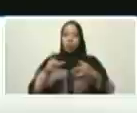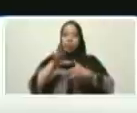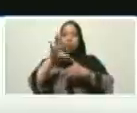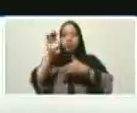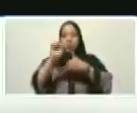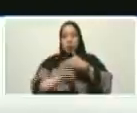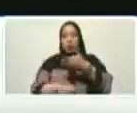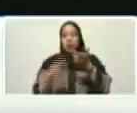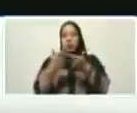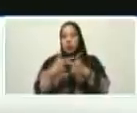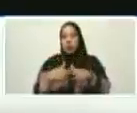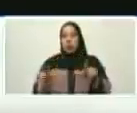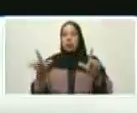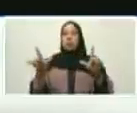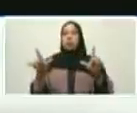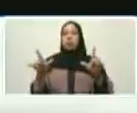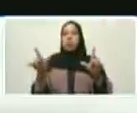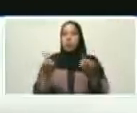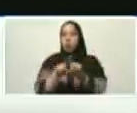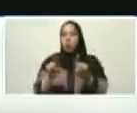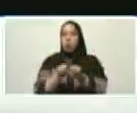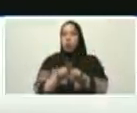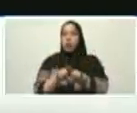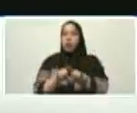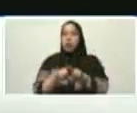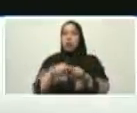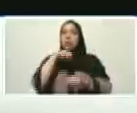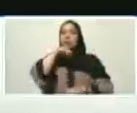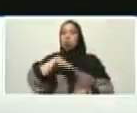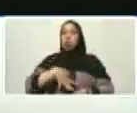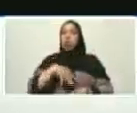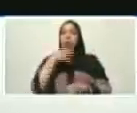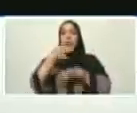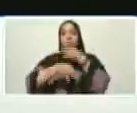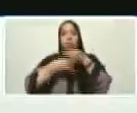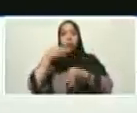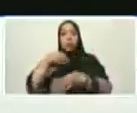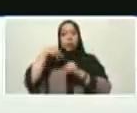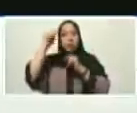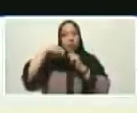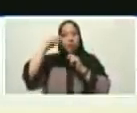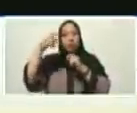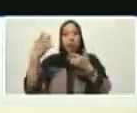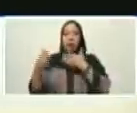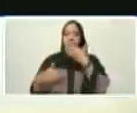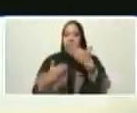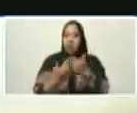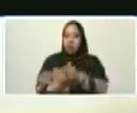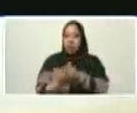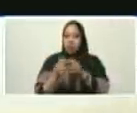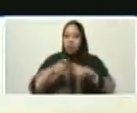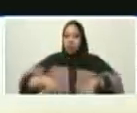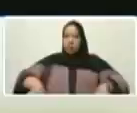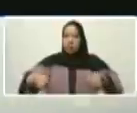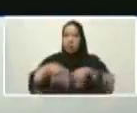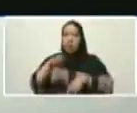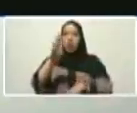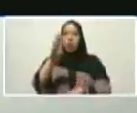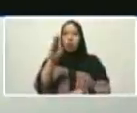Caminos de Libertad y que siga la secuencia llega hasta Bomboná Pichincha